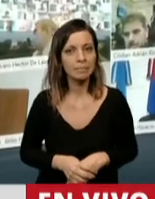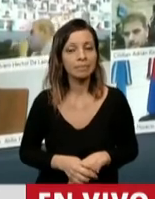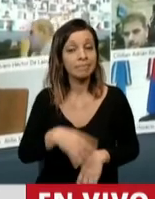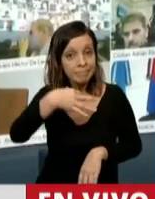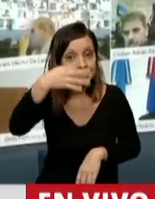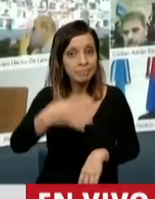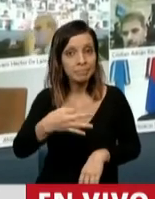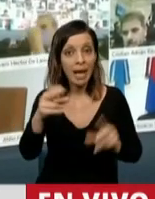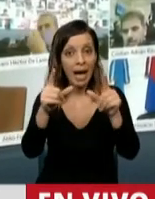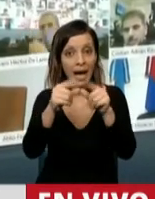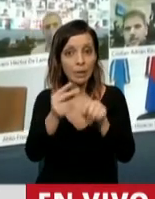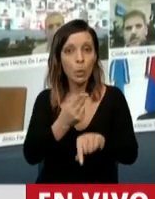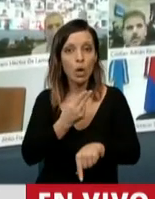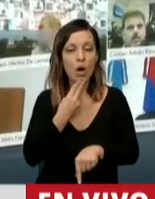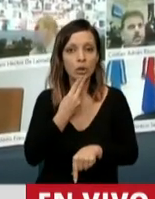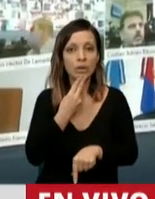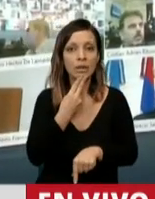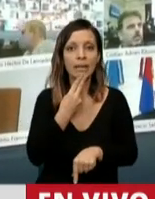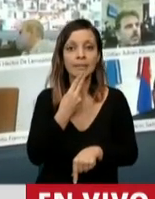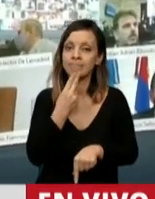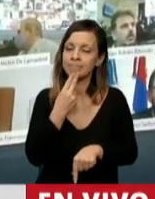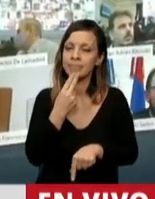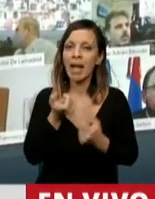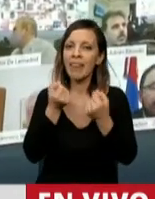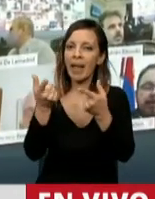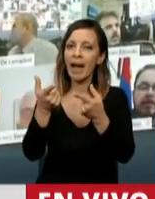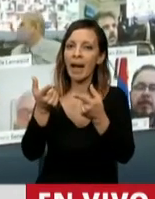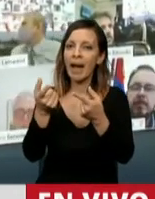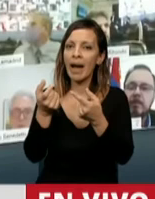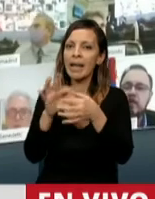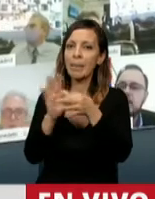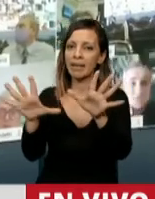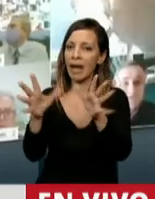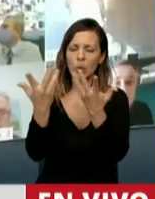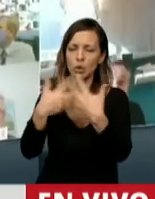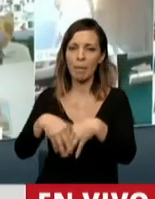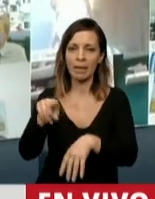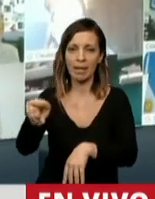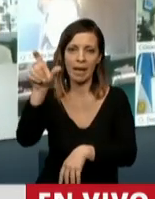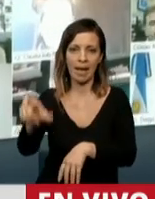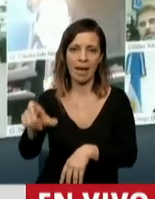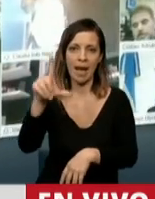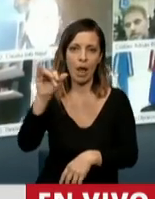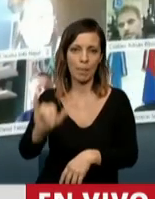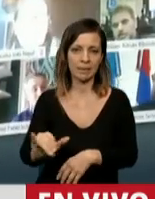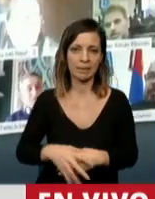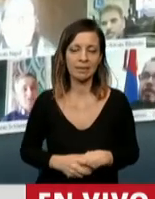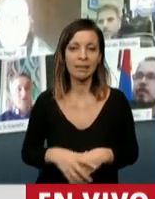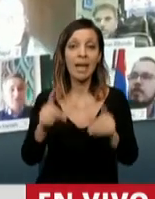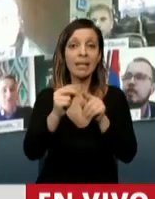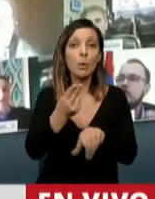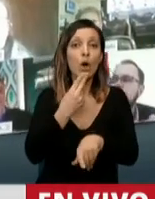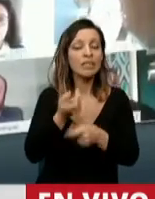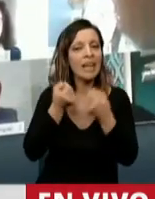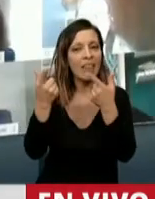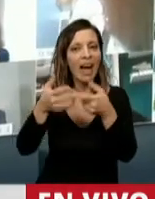es un artículo que le garantiza la libertad a López, es un artículo que le garantiza